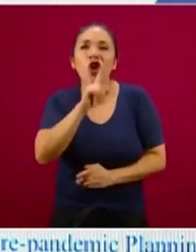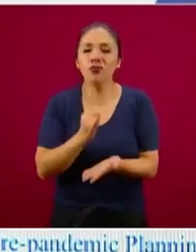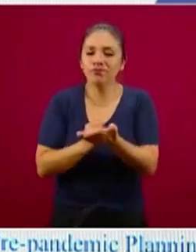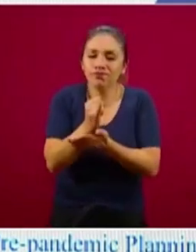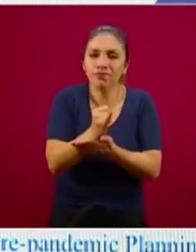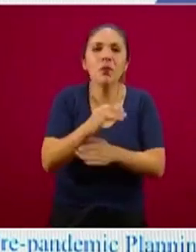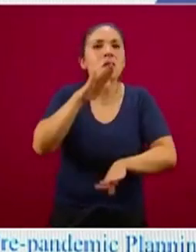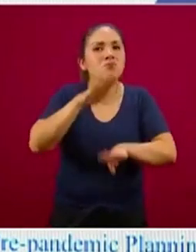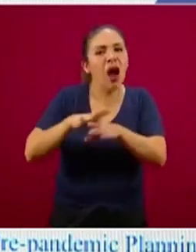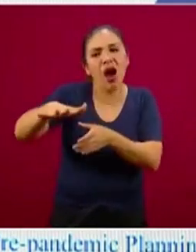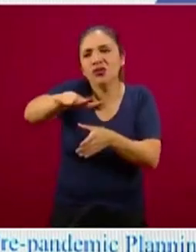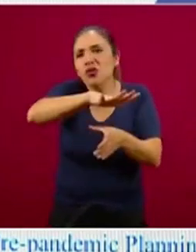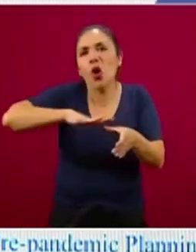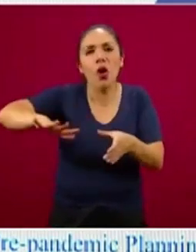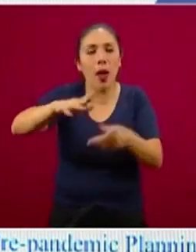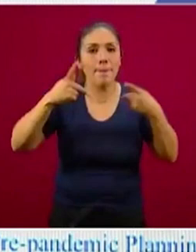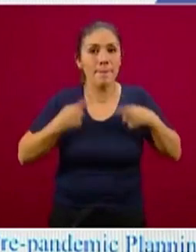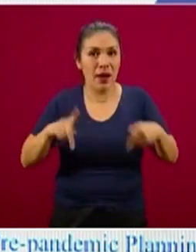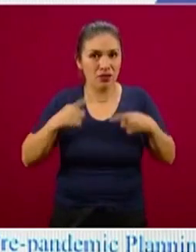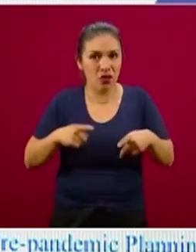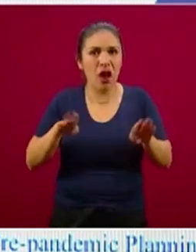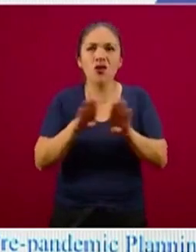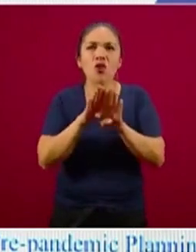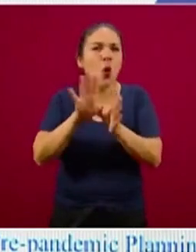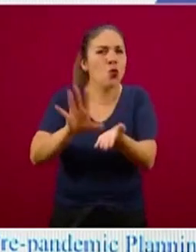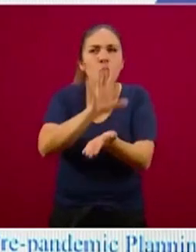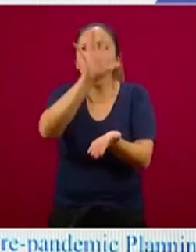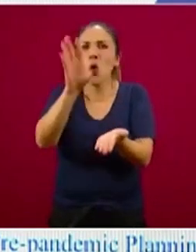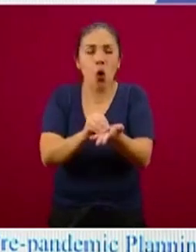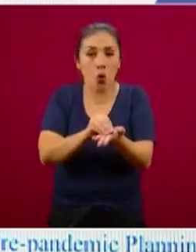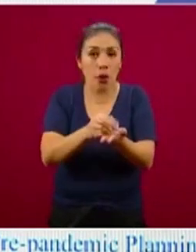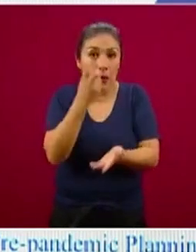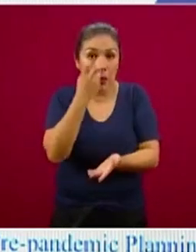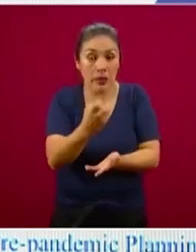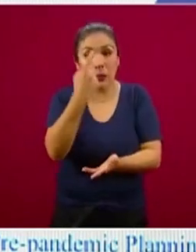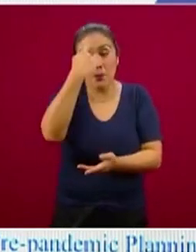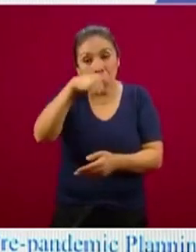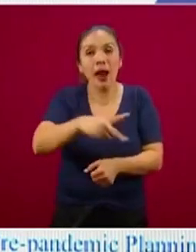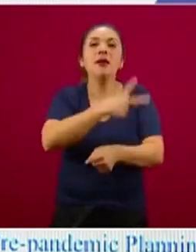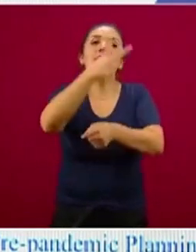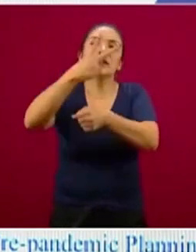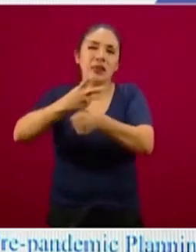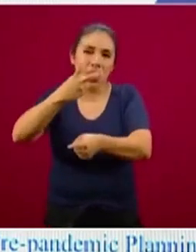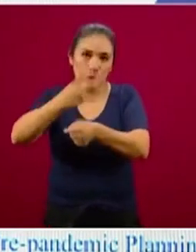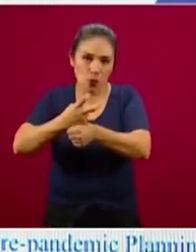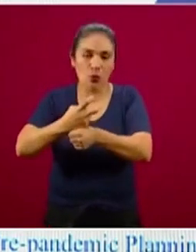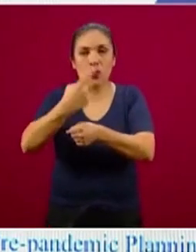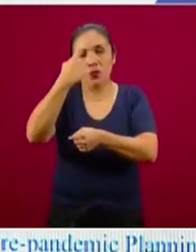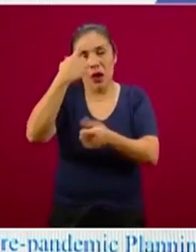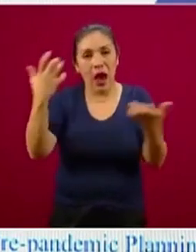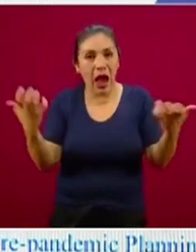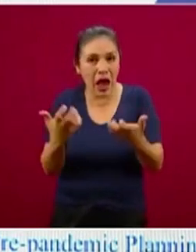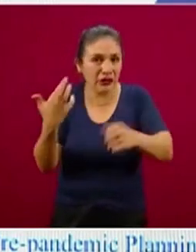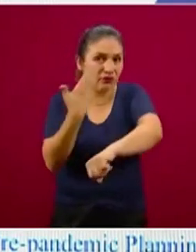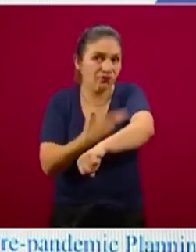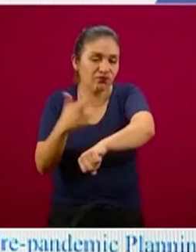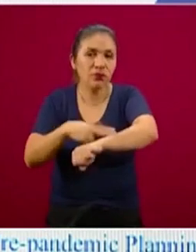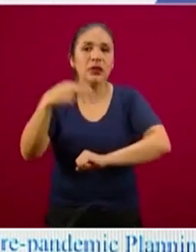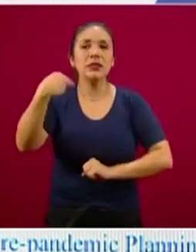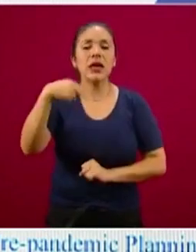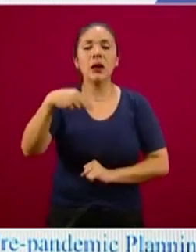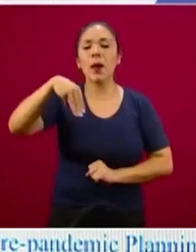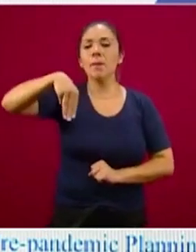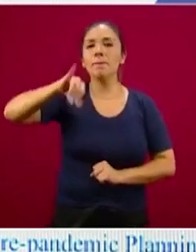masivas, medidas generalizadas que van a la segunda parte de las intervenciones que se llaman